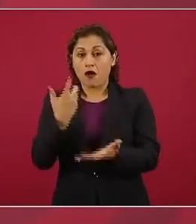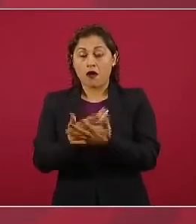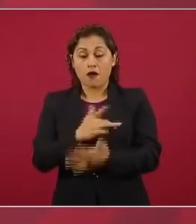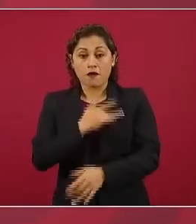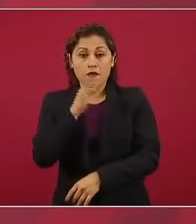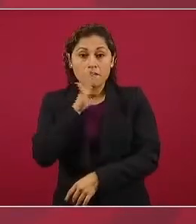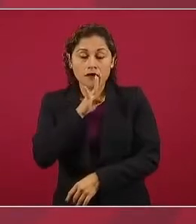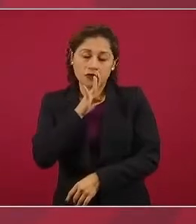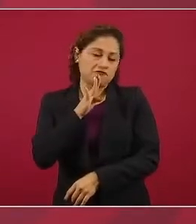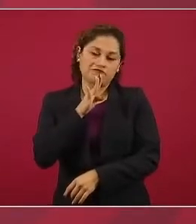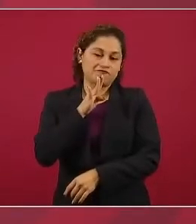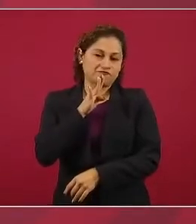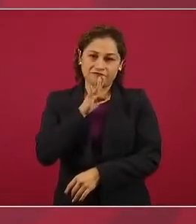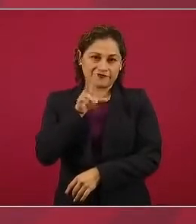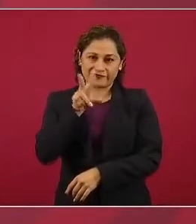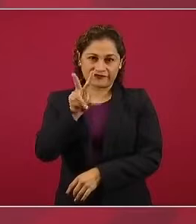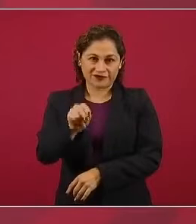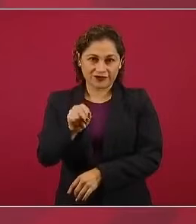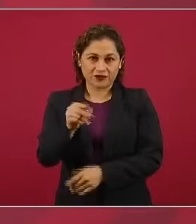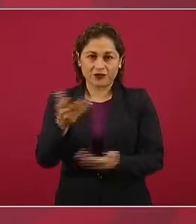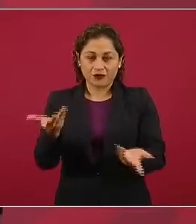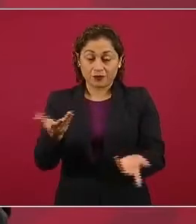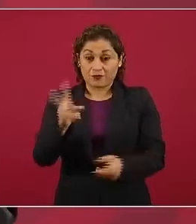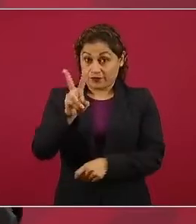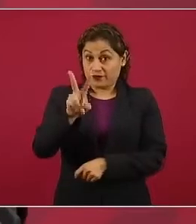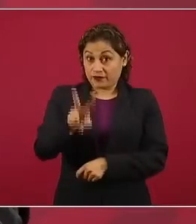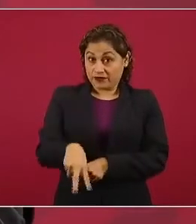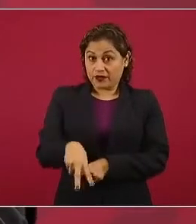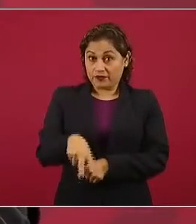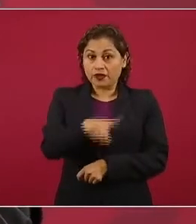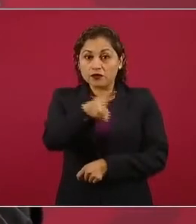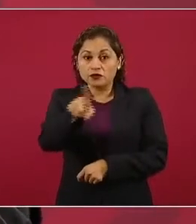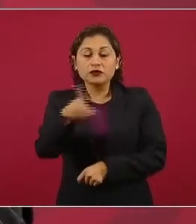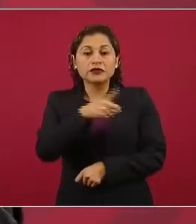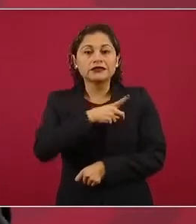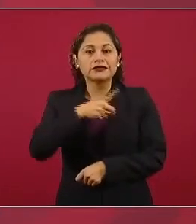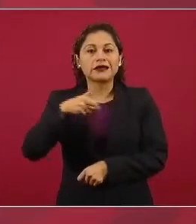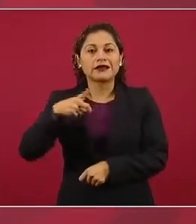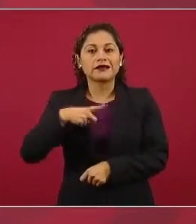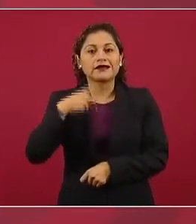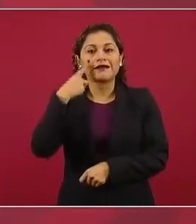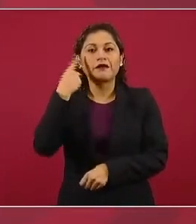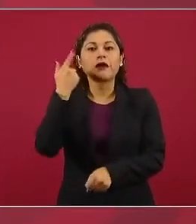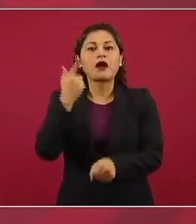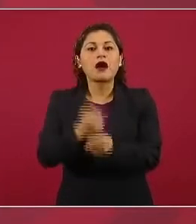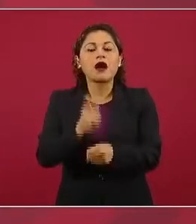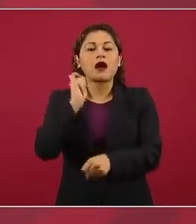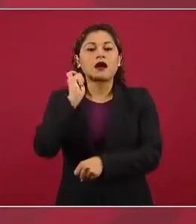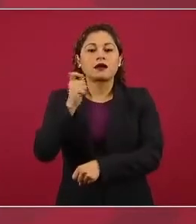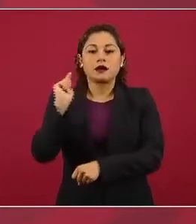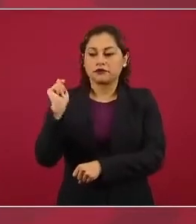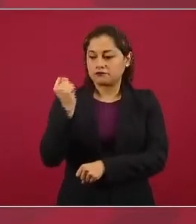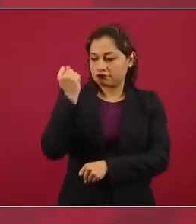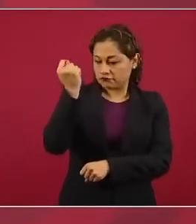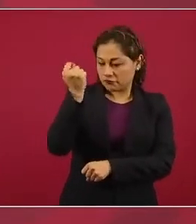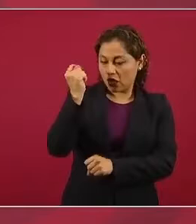reconocer el avance de la ciencia, porque en muy poco tiempo